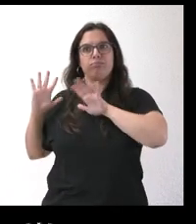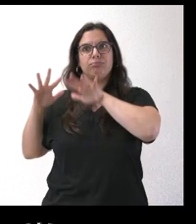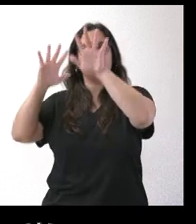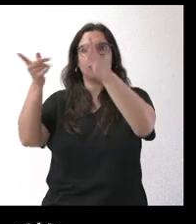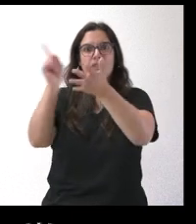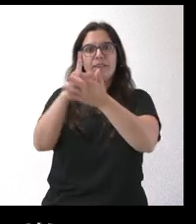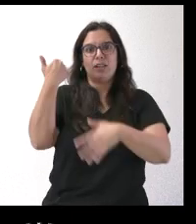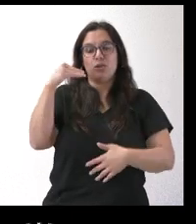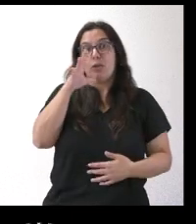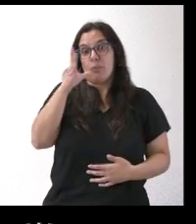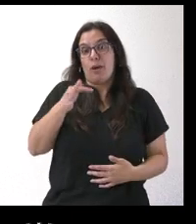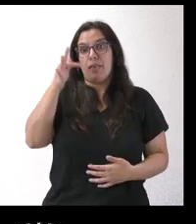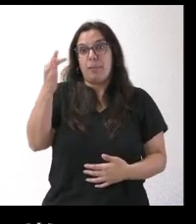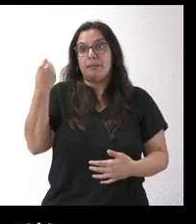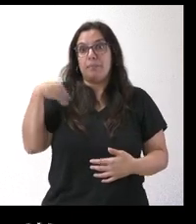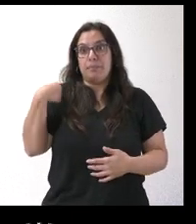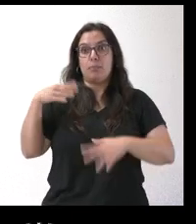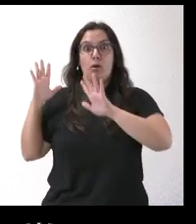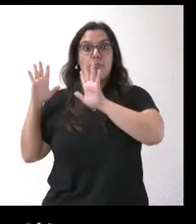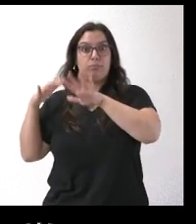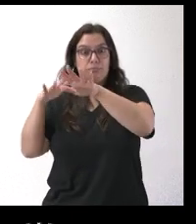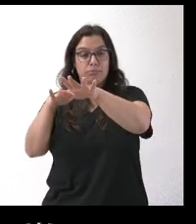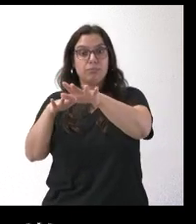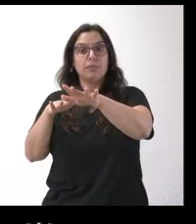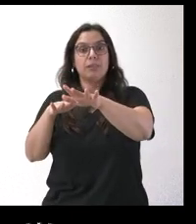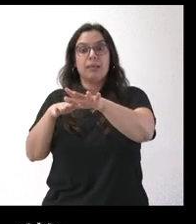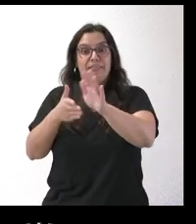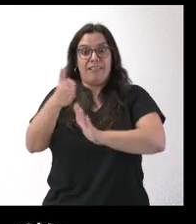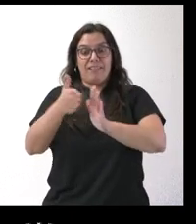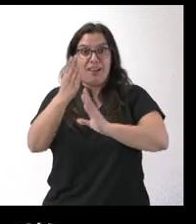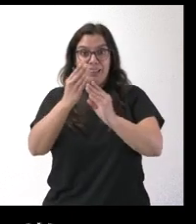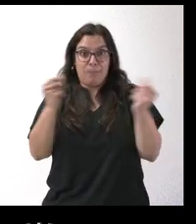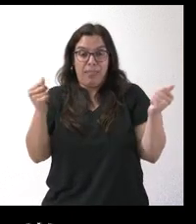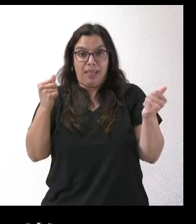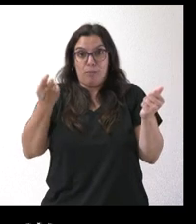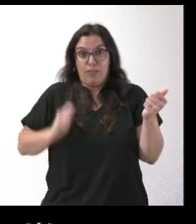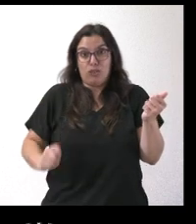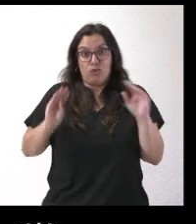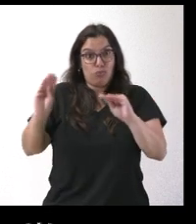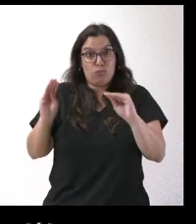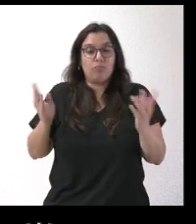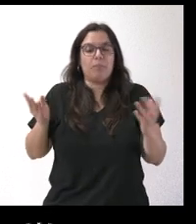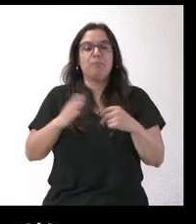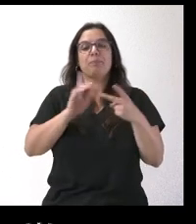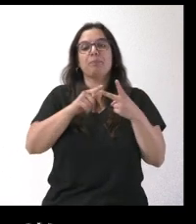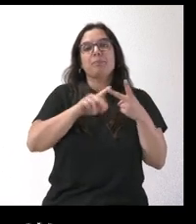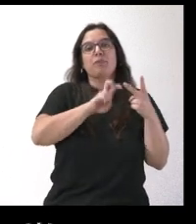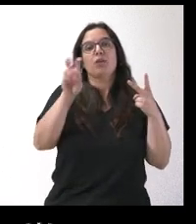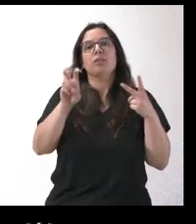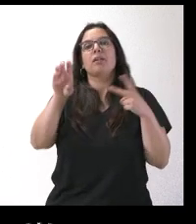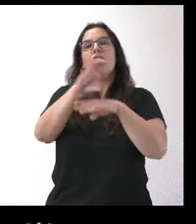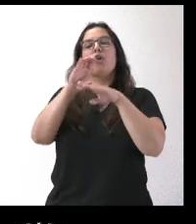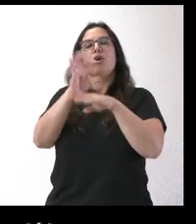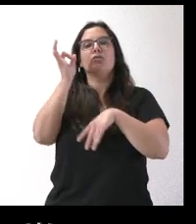teniendo en cuenta, además, que la trasumancia es una profesión en peligro de extinción. Y para la consejera de Familia, quería